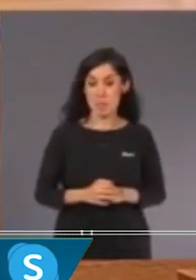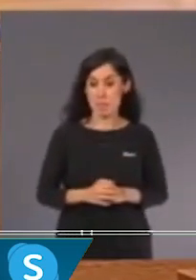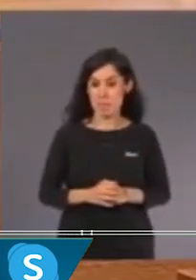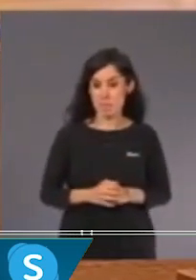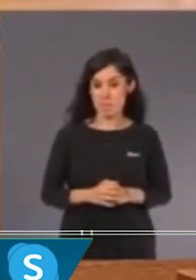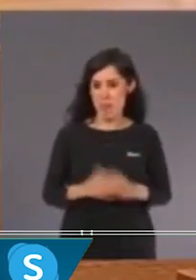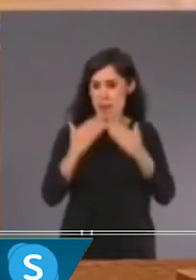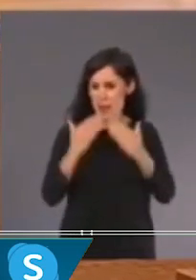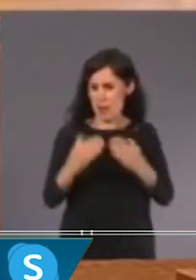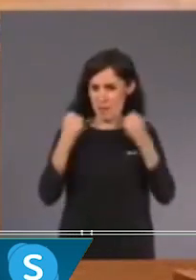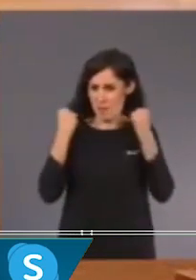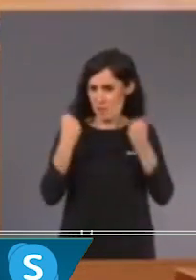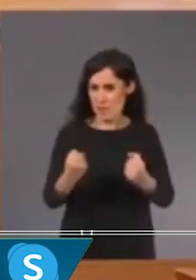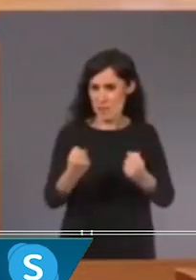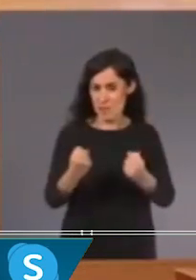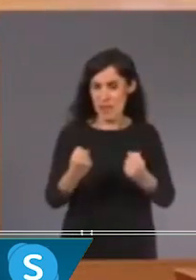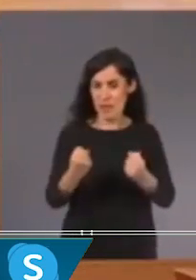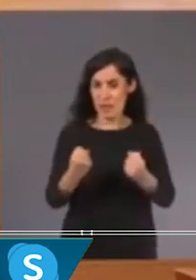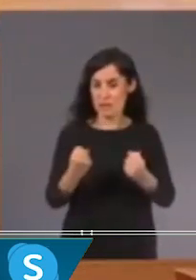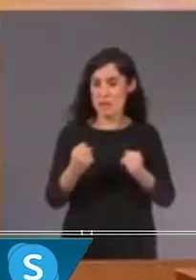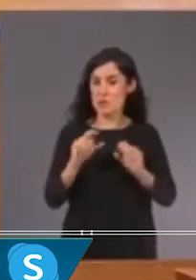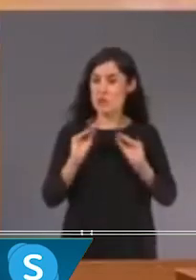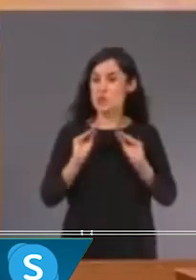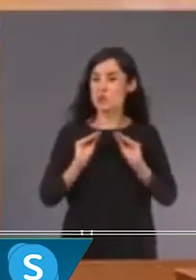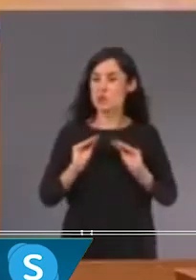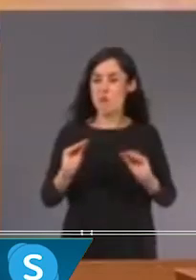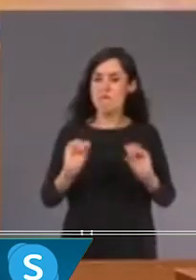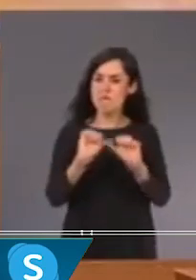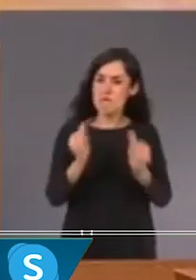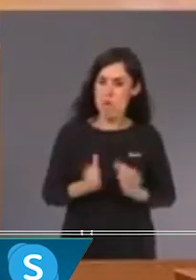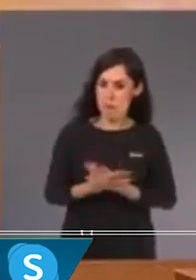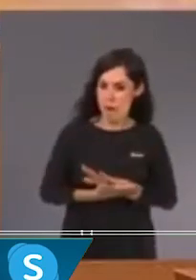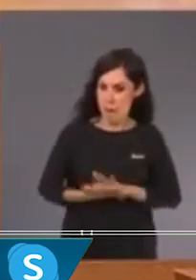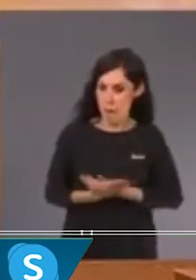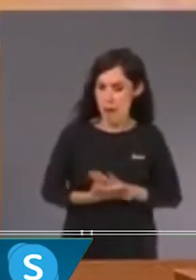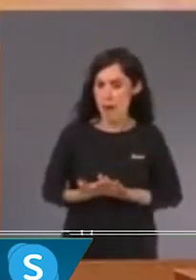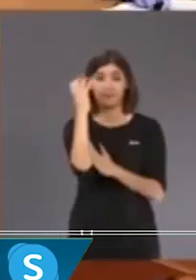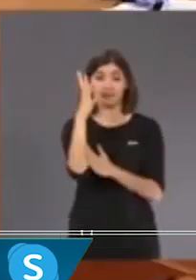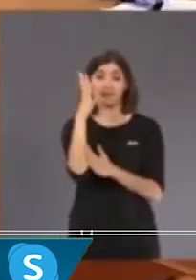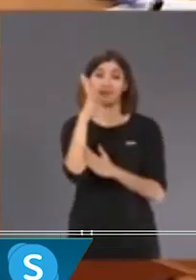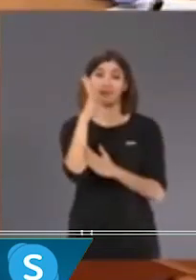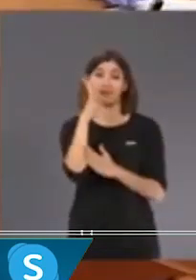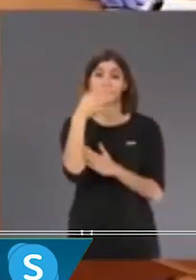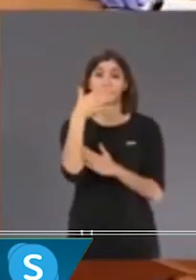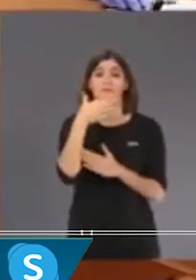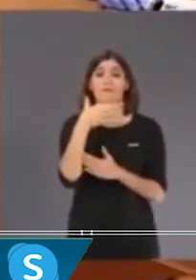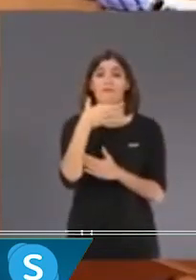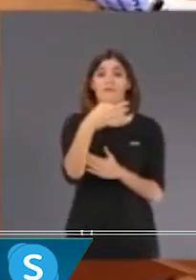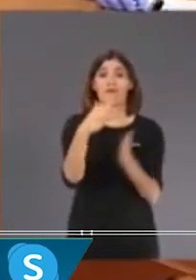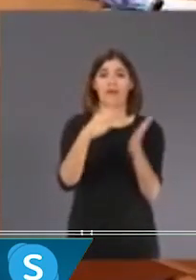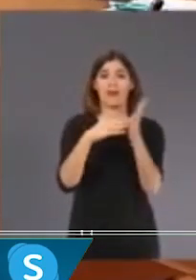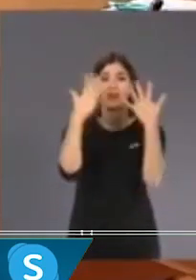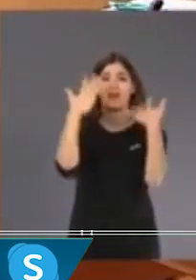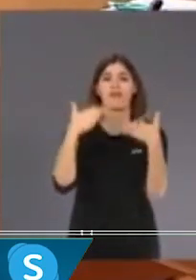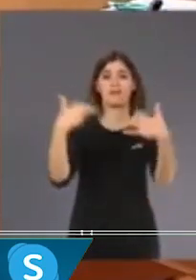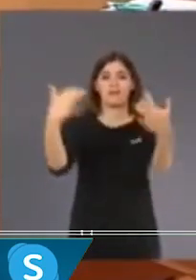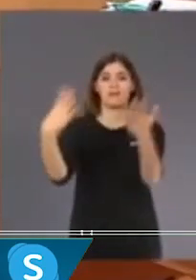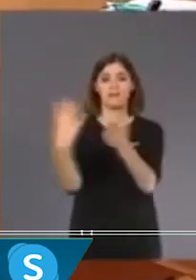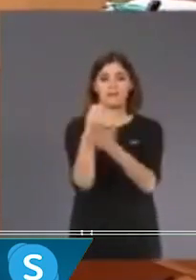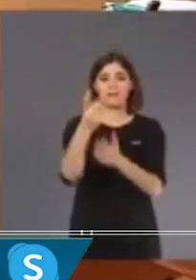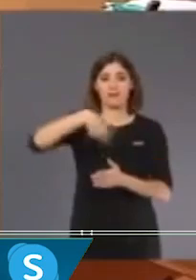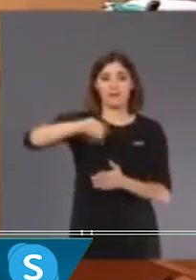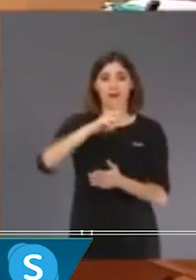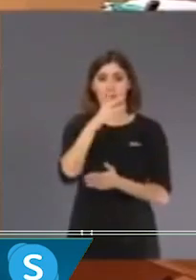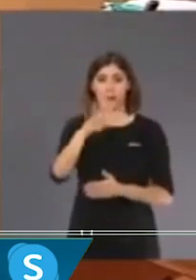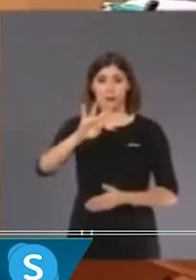ineficaz, pero también amplio y caro de la historia, y el valenciano, que es el más numeroso y caro de la historia. Por